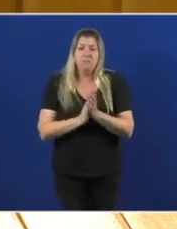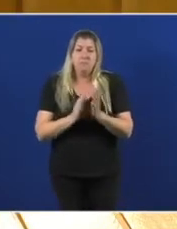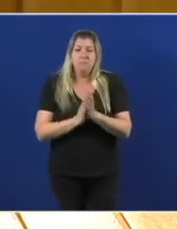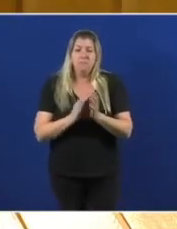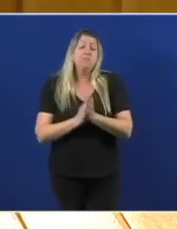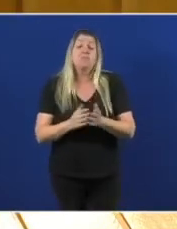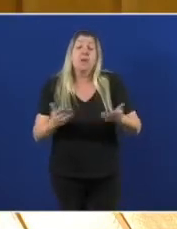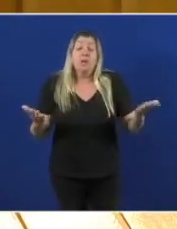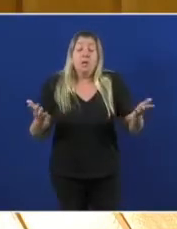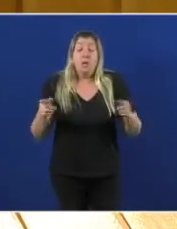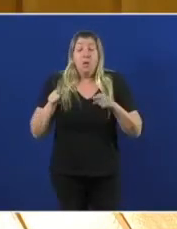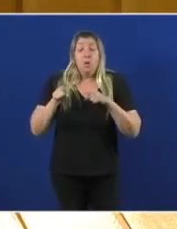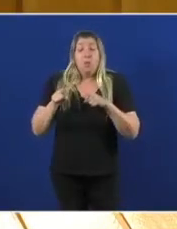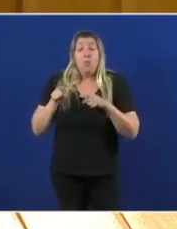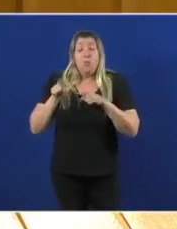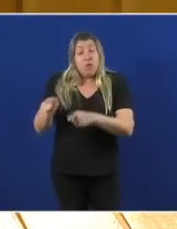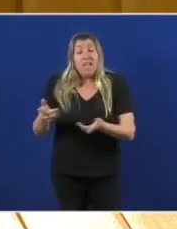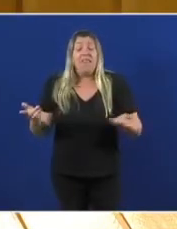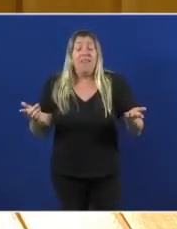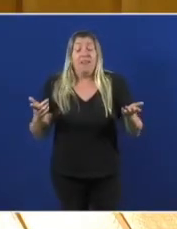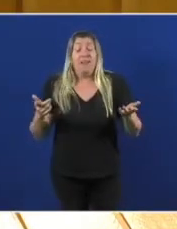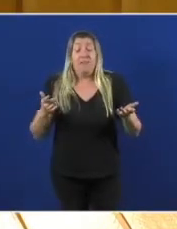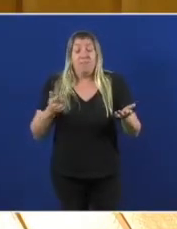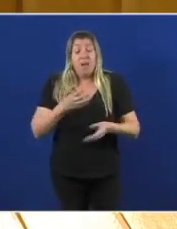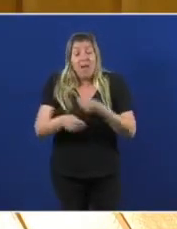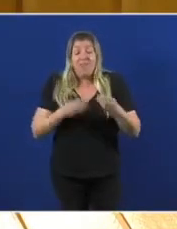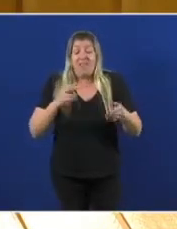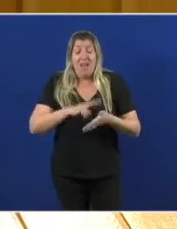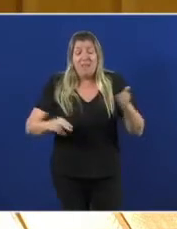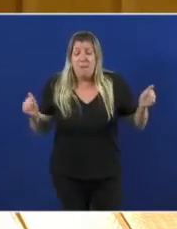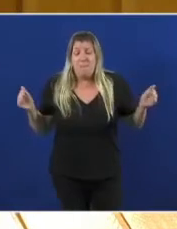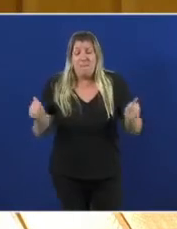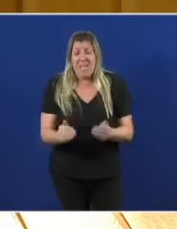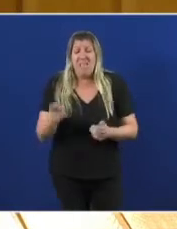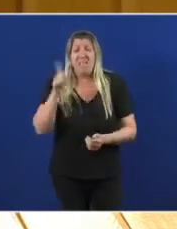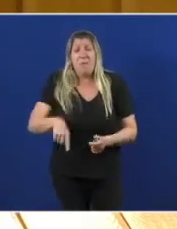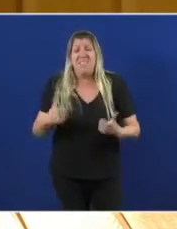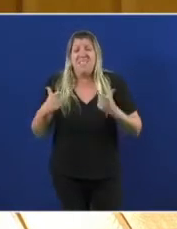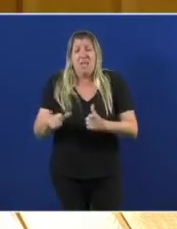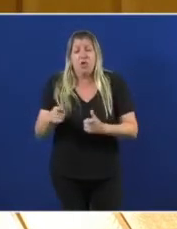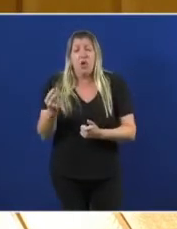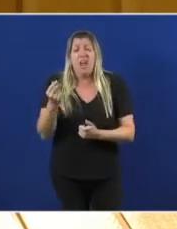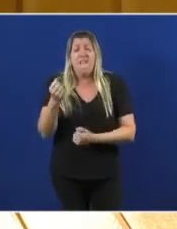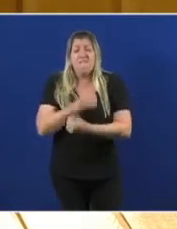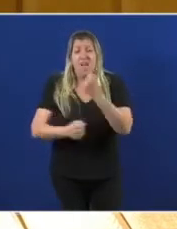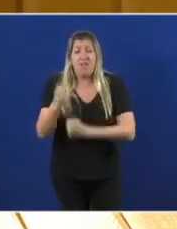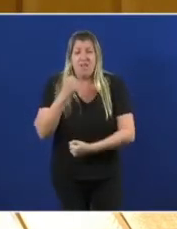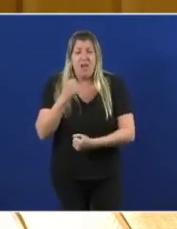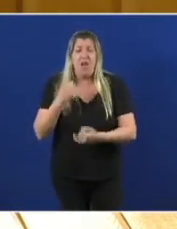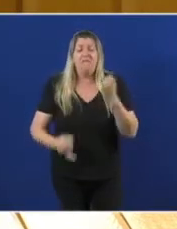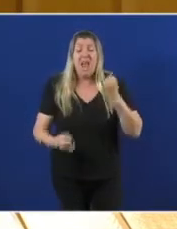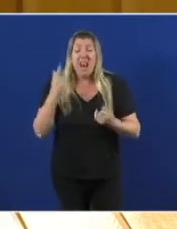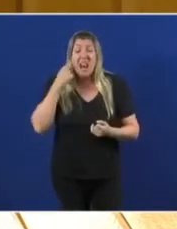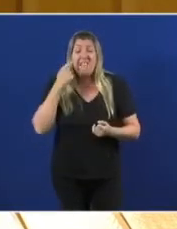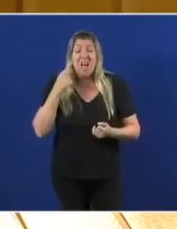Vostede fai galiza máis pequena no financeiro. A banca custou nos nove